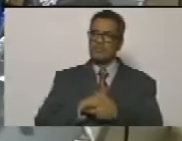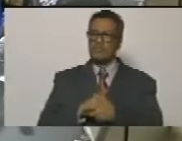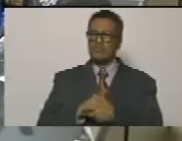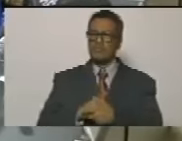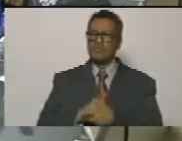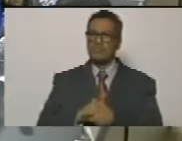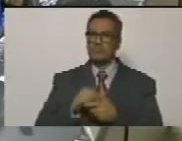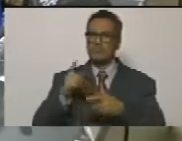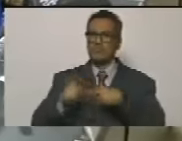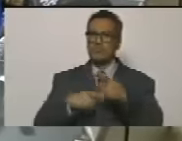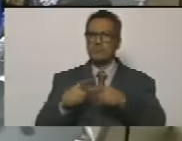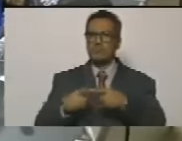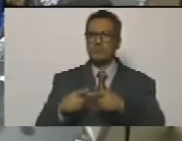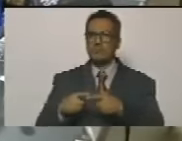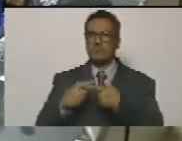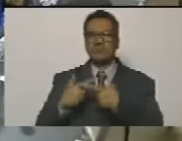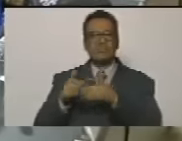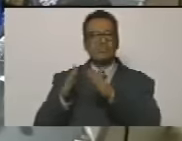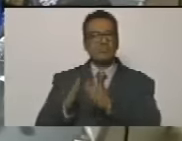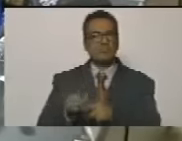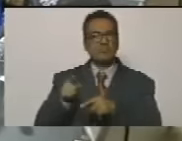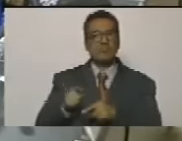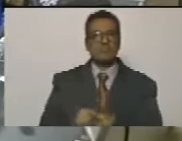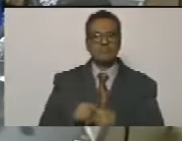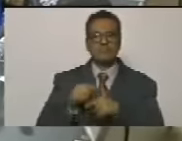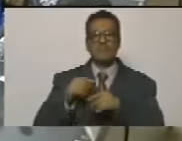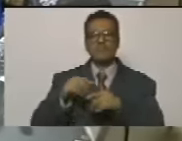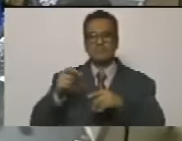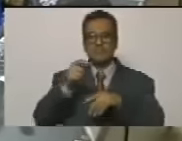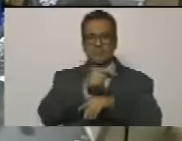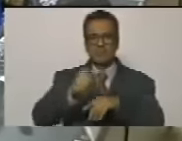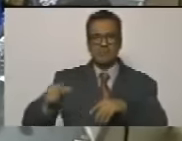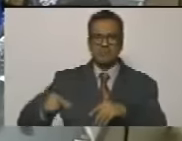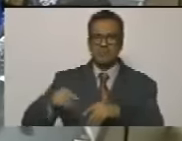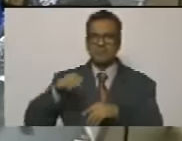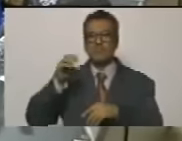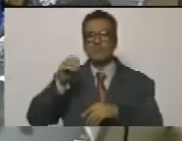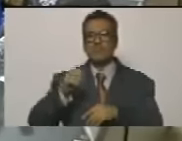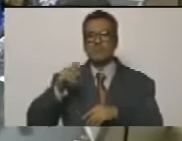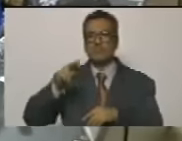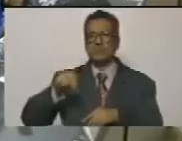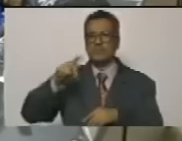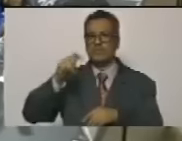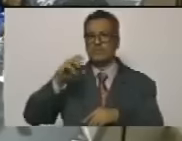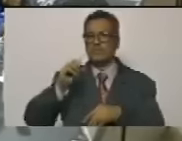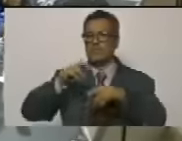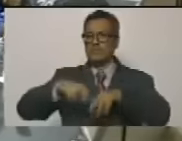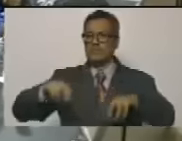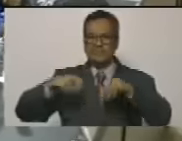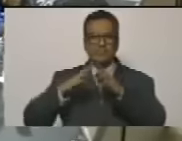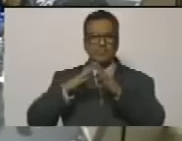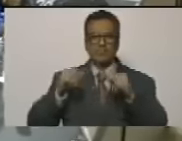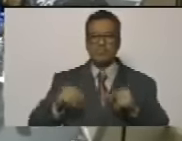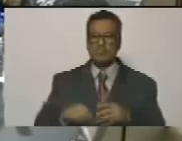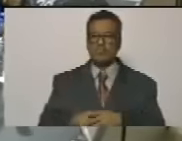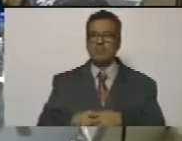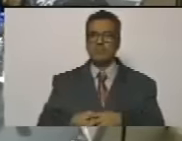plan trabajo y libertad que están los comunistas de la década está recogido está todo